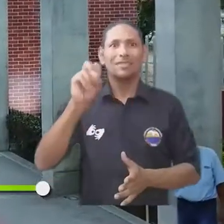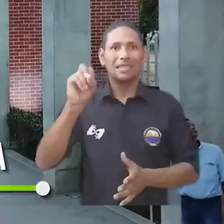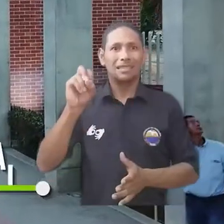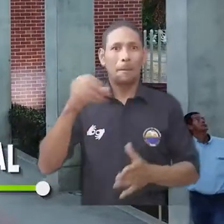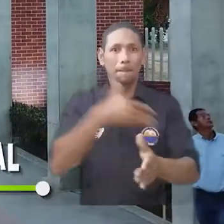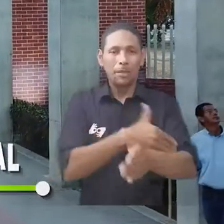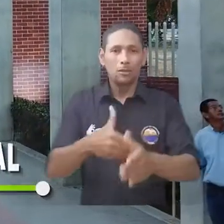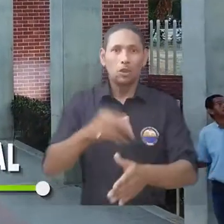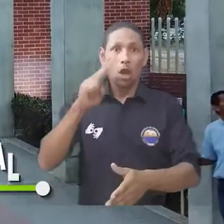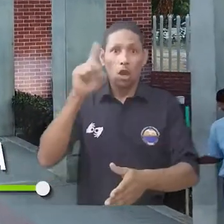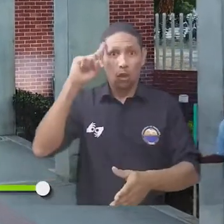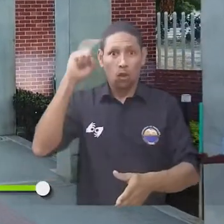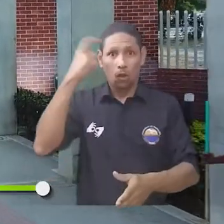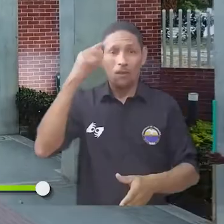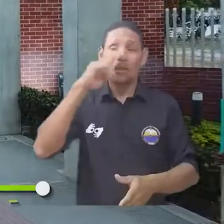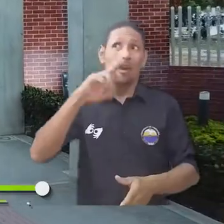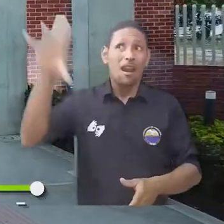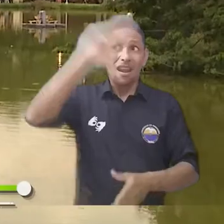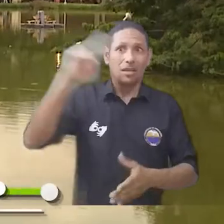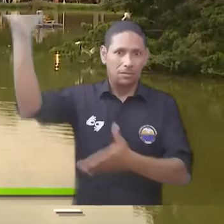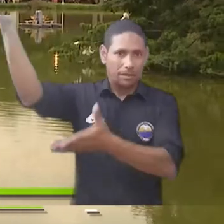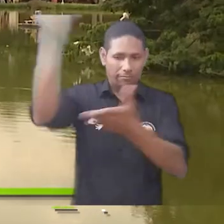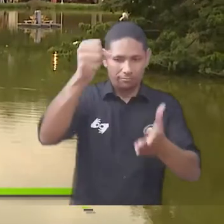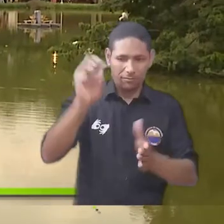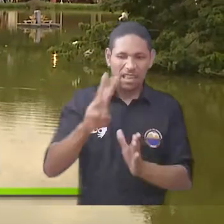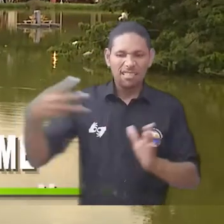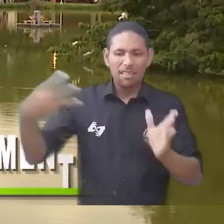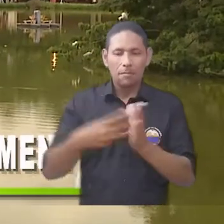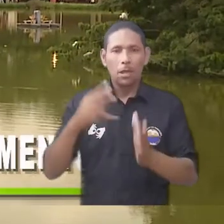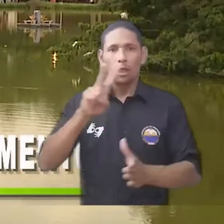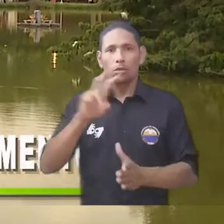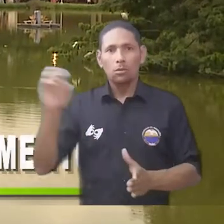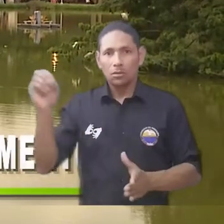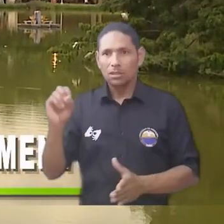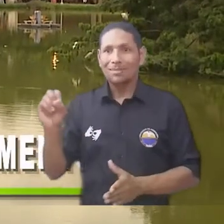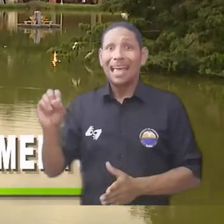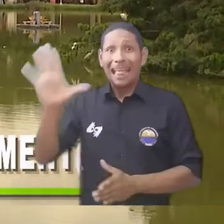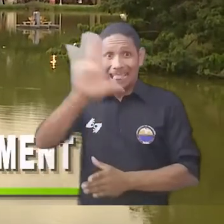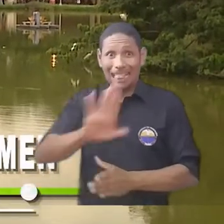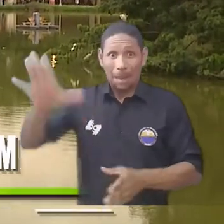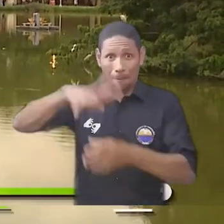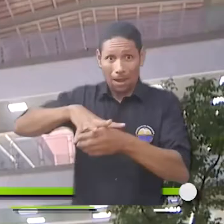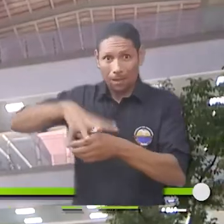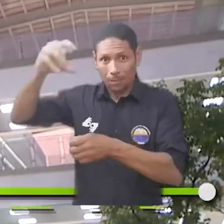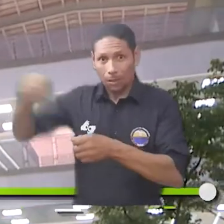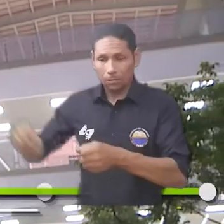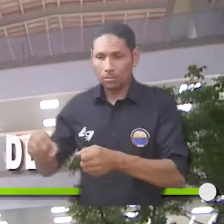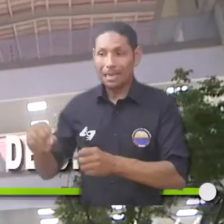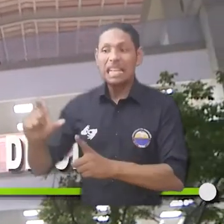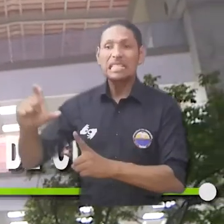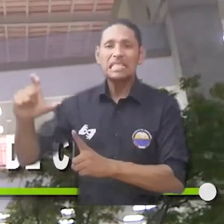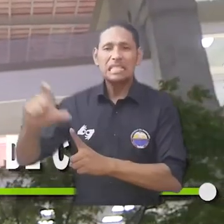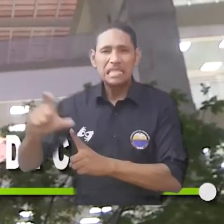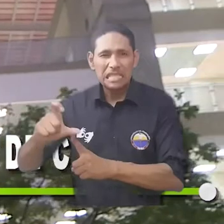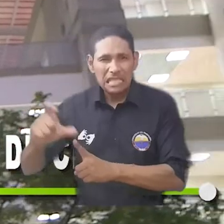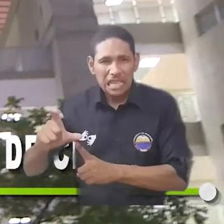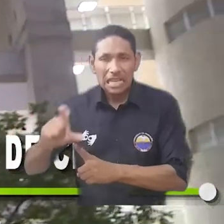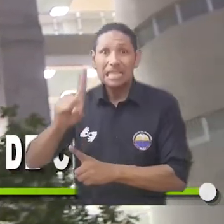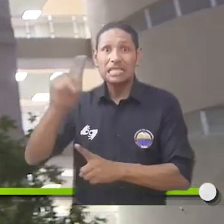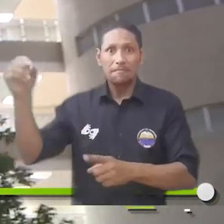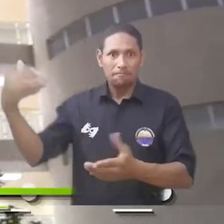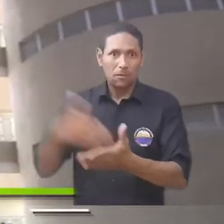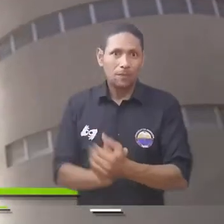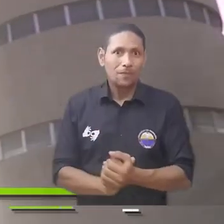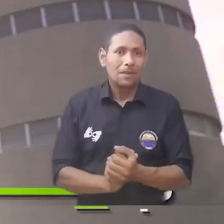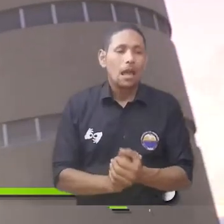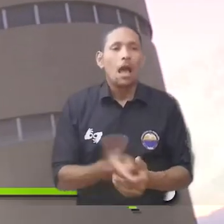millones del Gobierno Nacional, 3 mil 450 millones del Departamento, 100 millones del Municipio de Ciénaga,